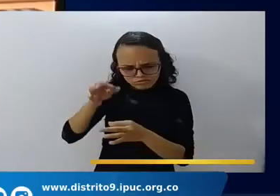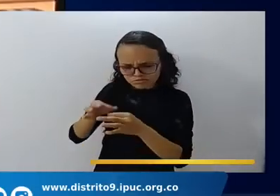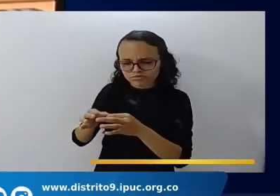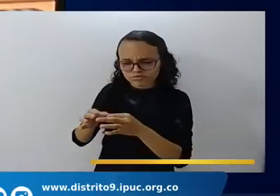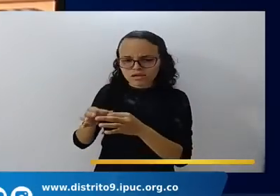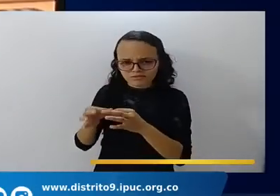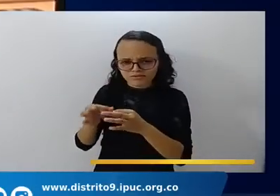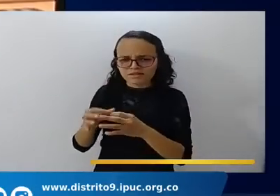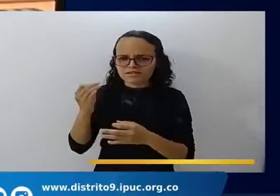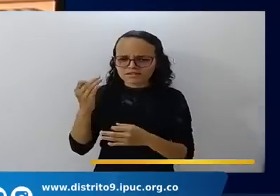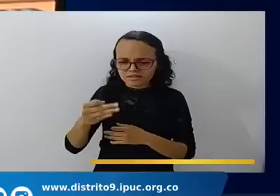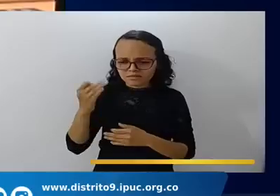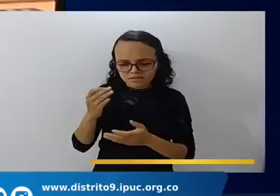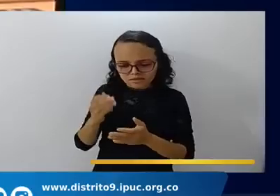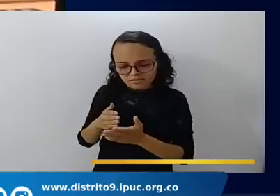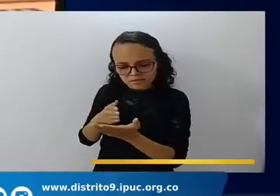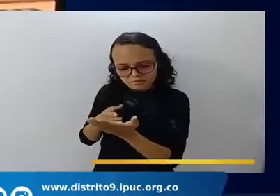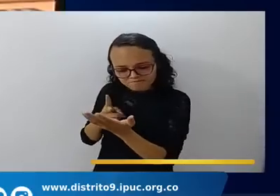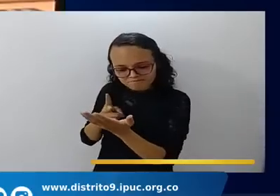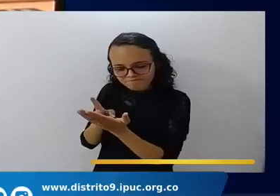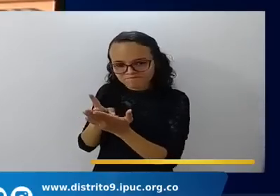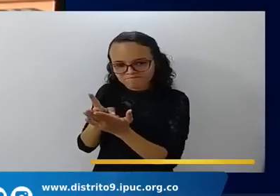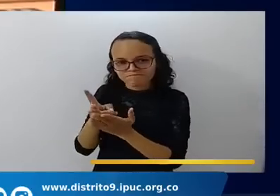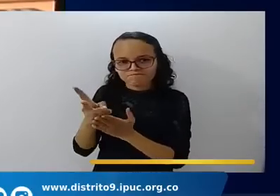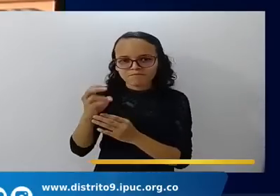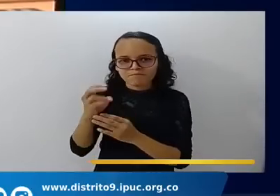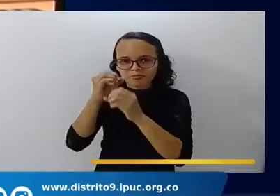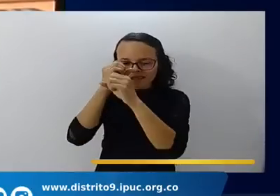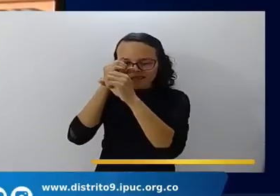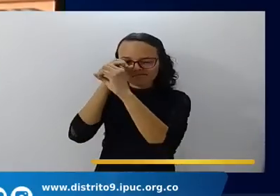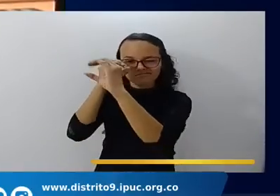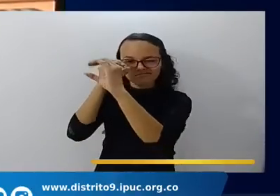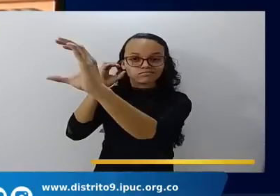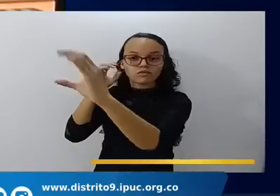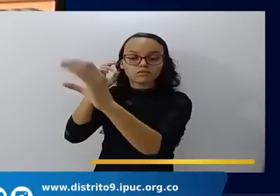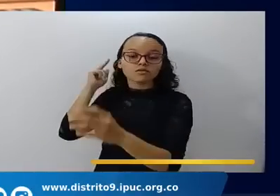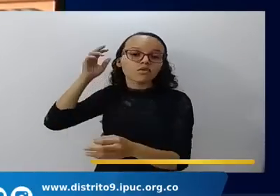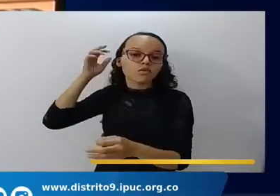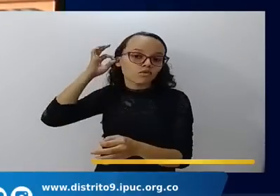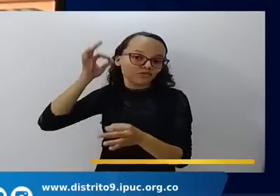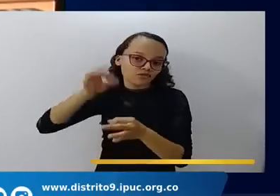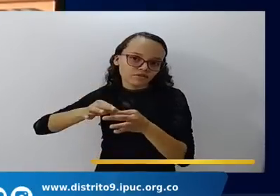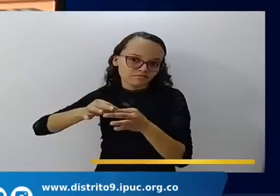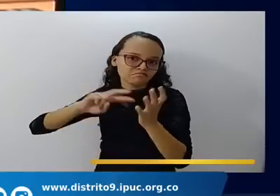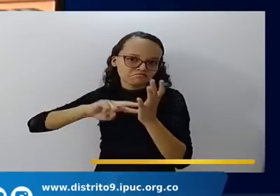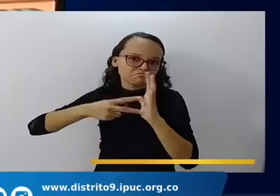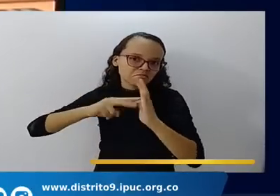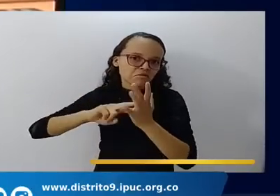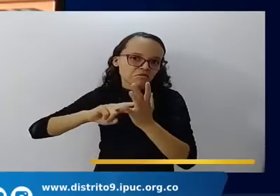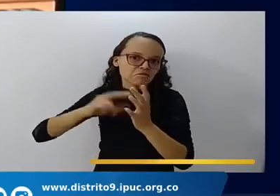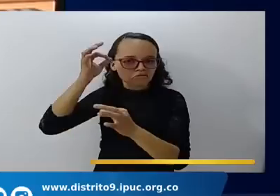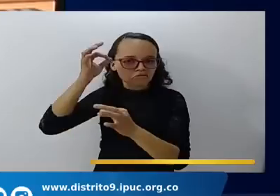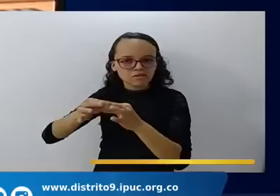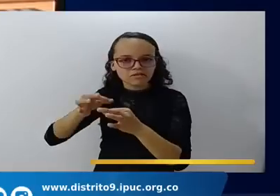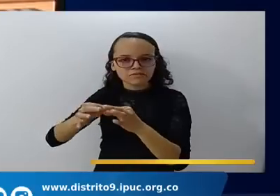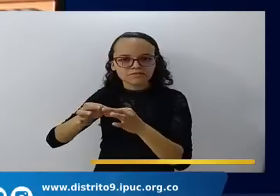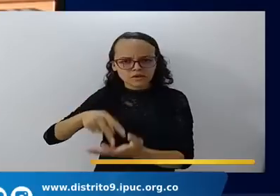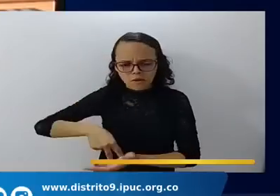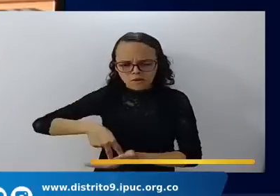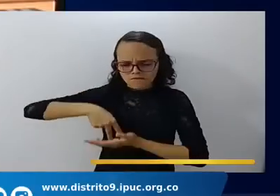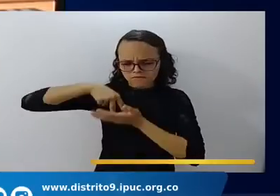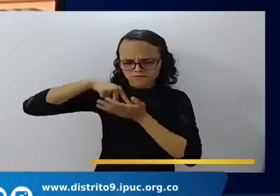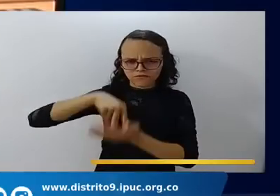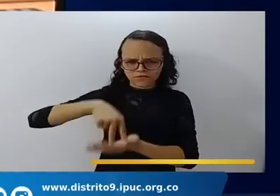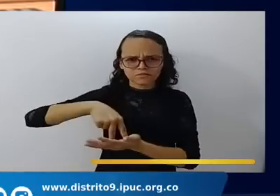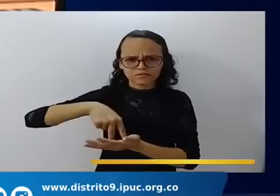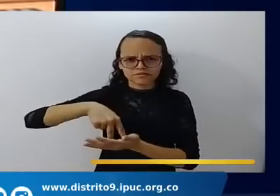Mantuvo el telescopio de la fe. ¿Sí? Lo mantuvo firme. ¿Por qué